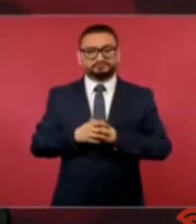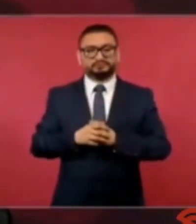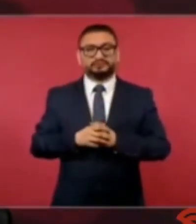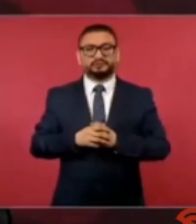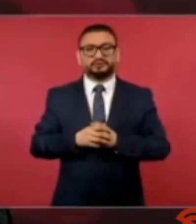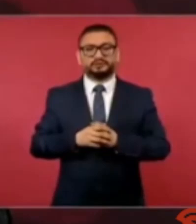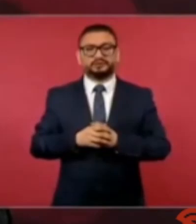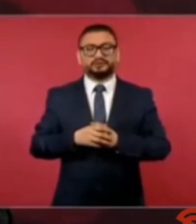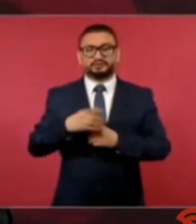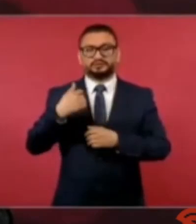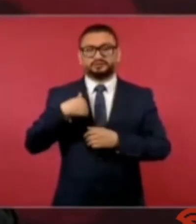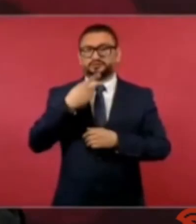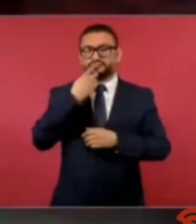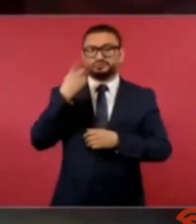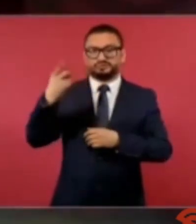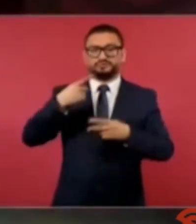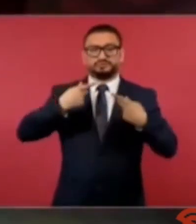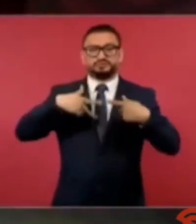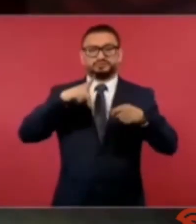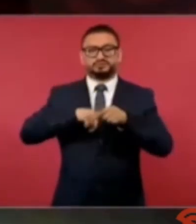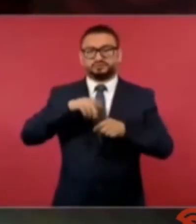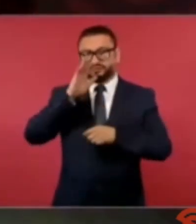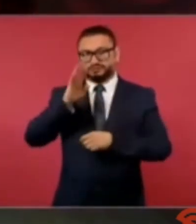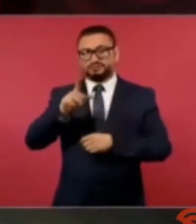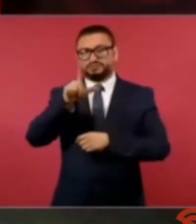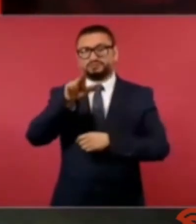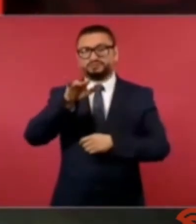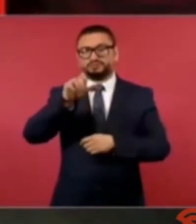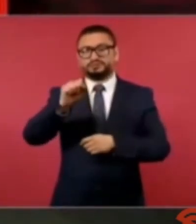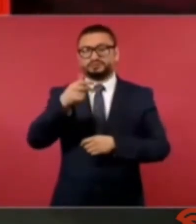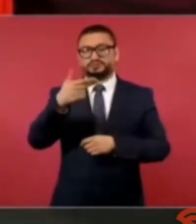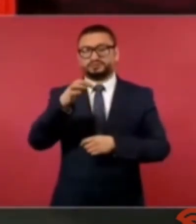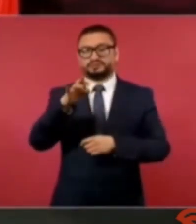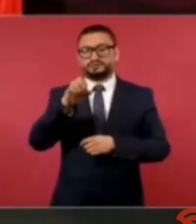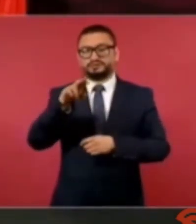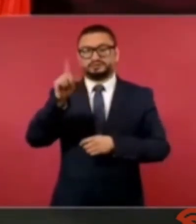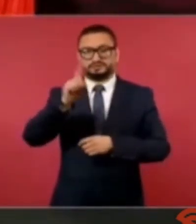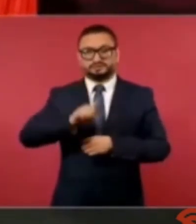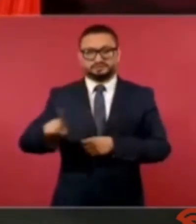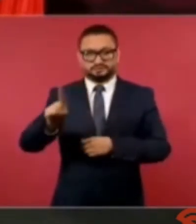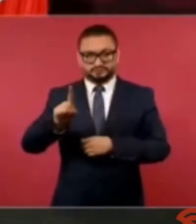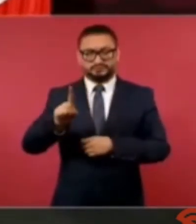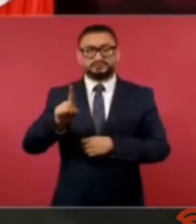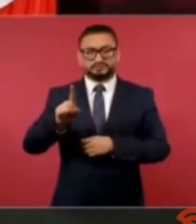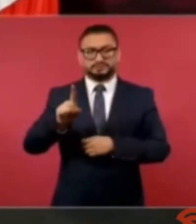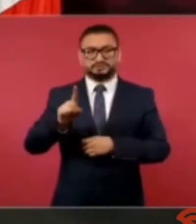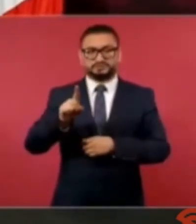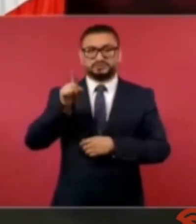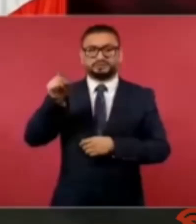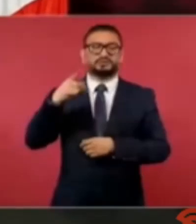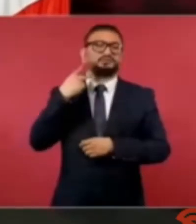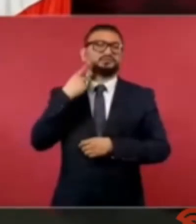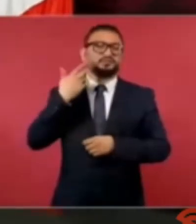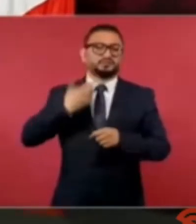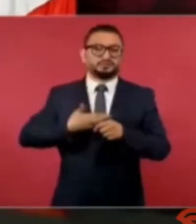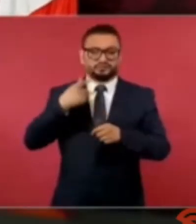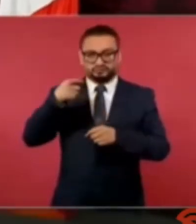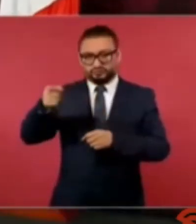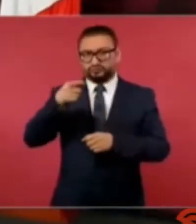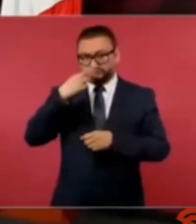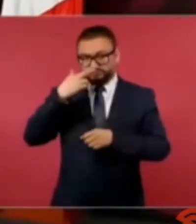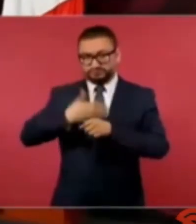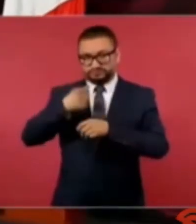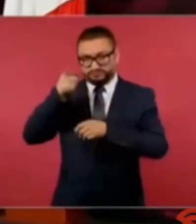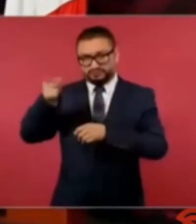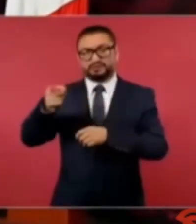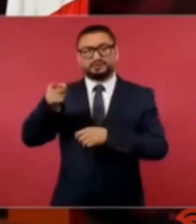le voy a pedir personalmente a Luis Hernández que es el procurador agrario que vea esto